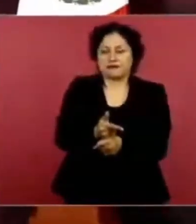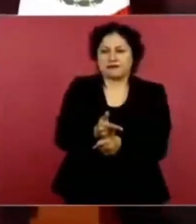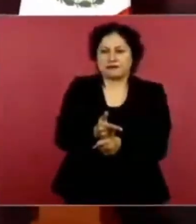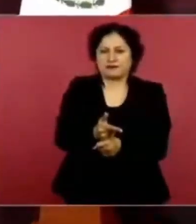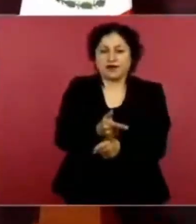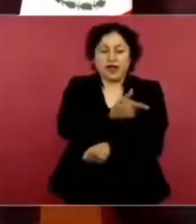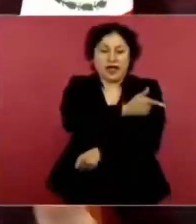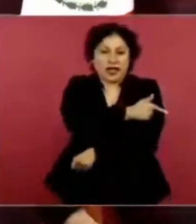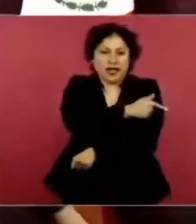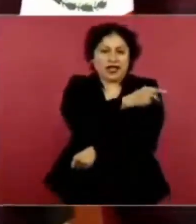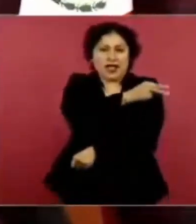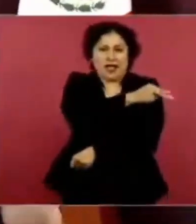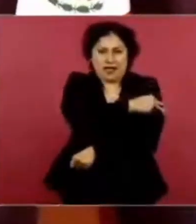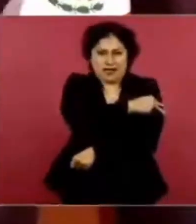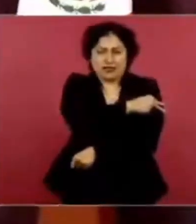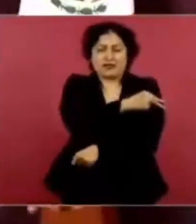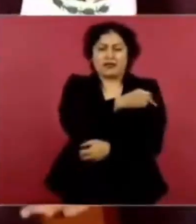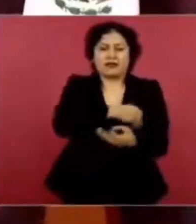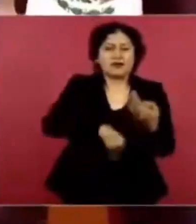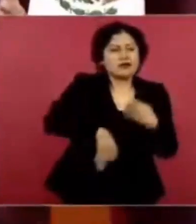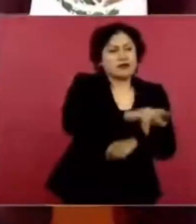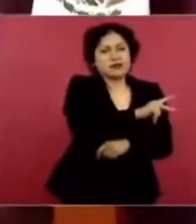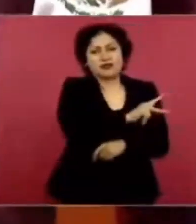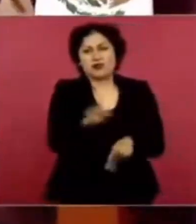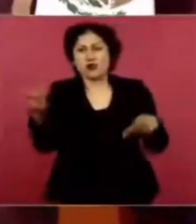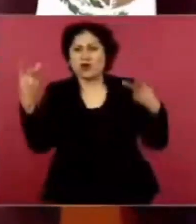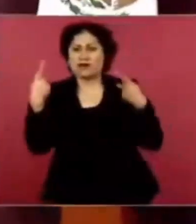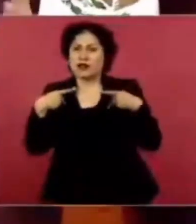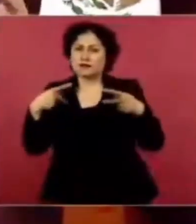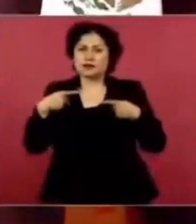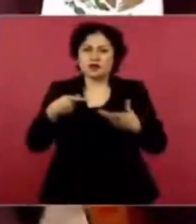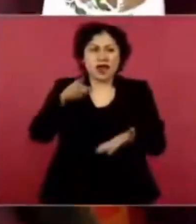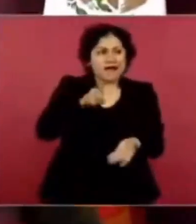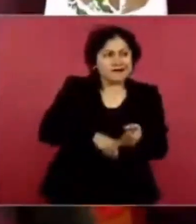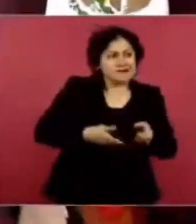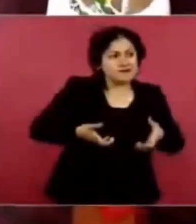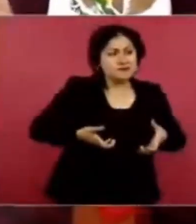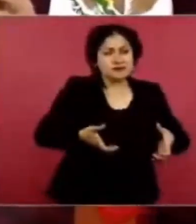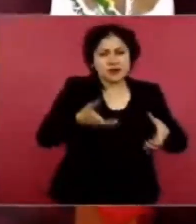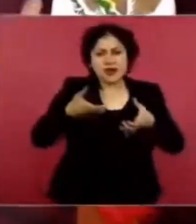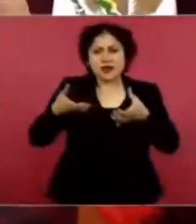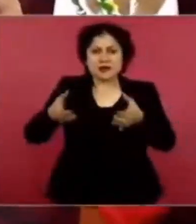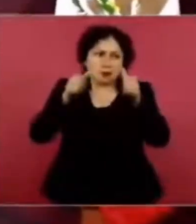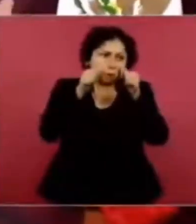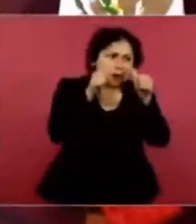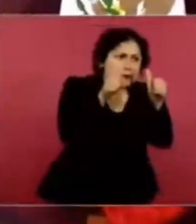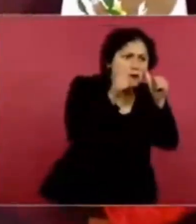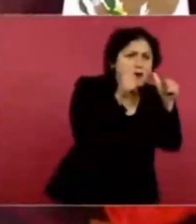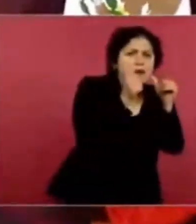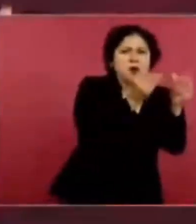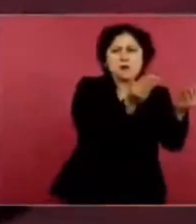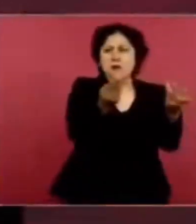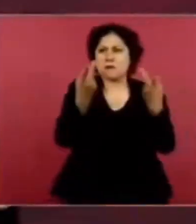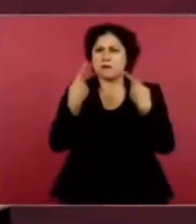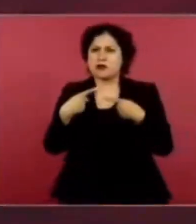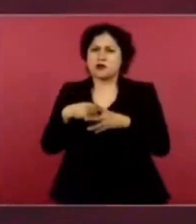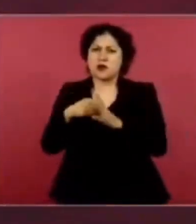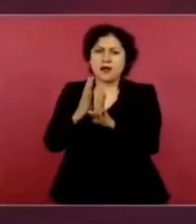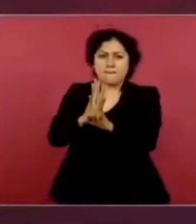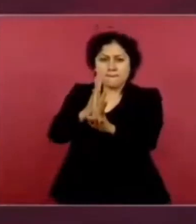los marinos, los soldados en las calles atendiendo, están las colas para